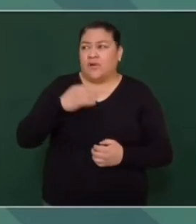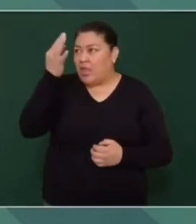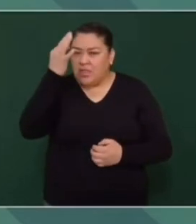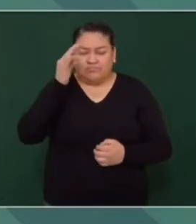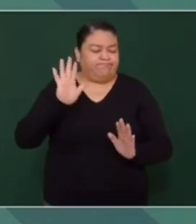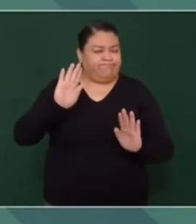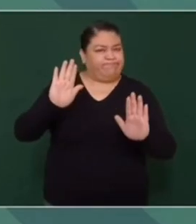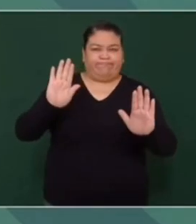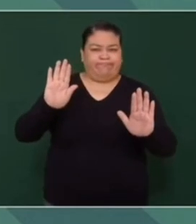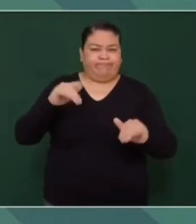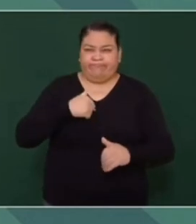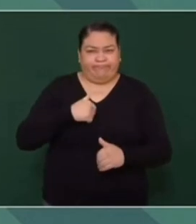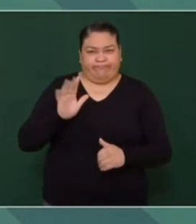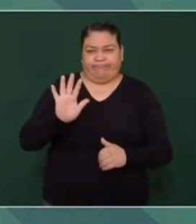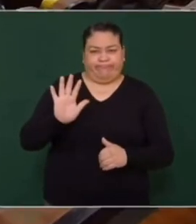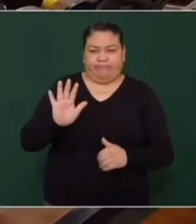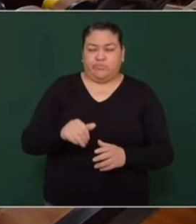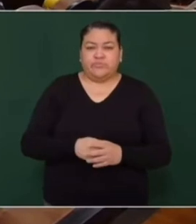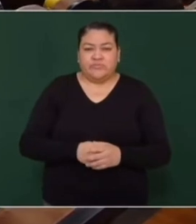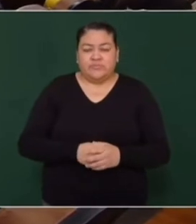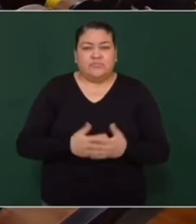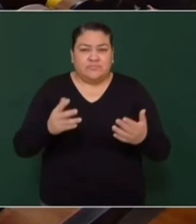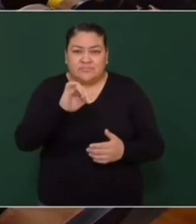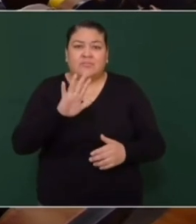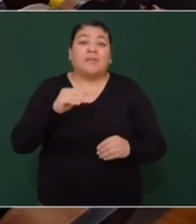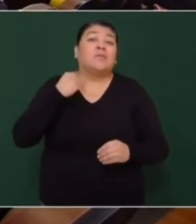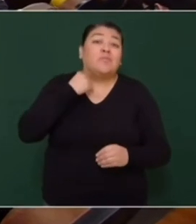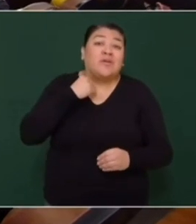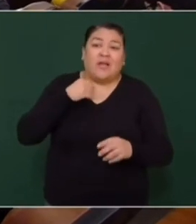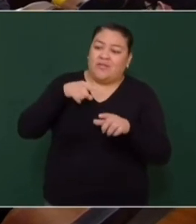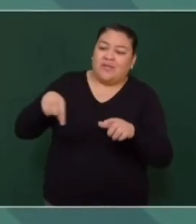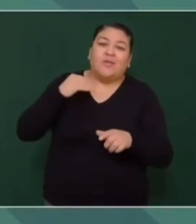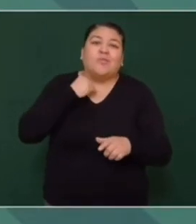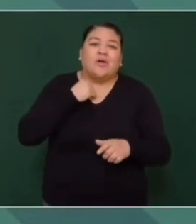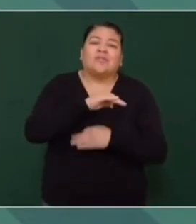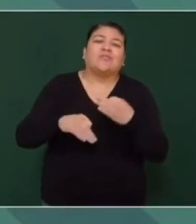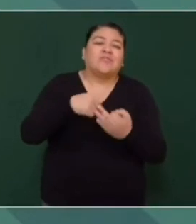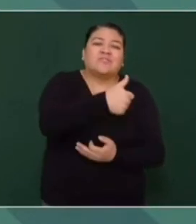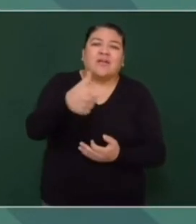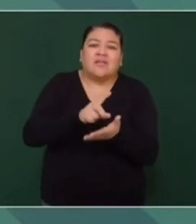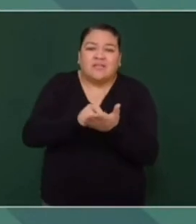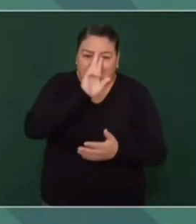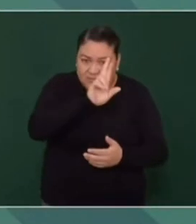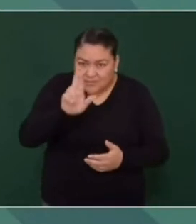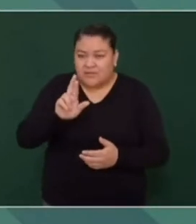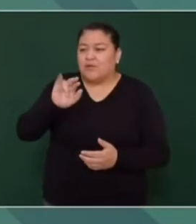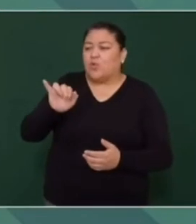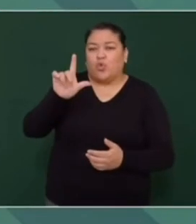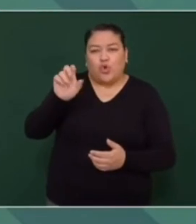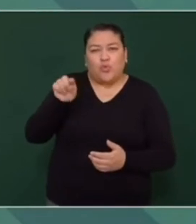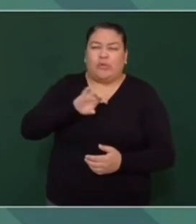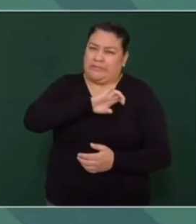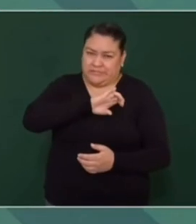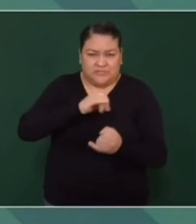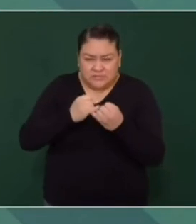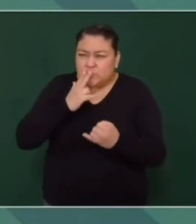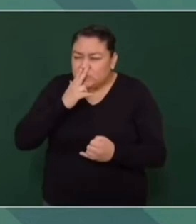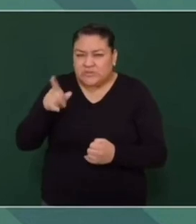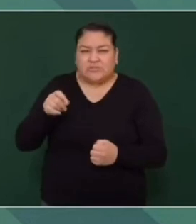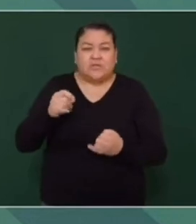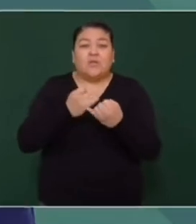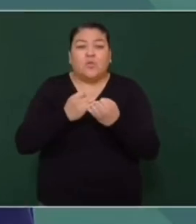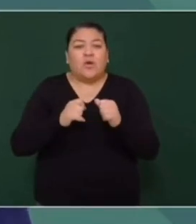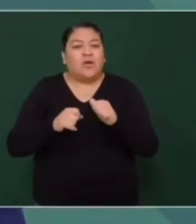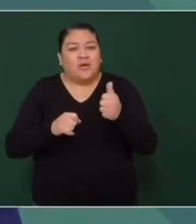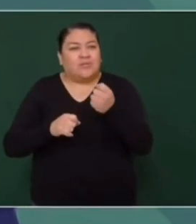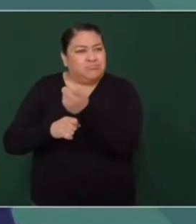llevar. Yo se le presento también una denuncia. Pues sí, porque son abogados y todos, además todos tienen derecho y yo estimo mucho a Julio y estimo mucho a